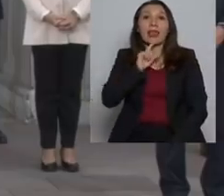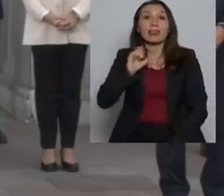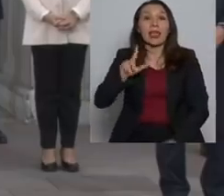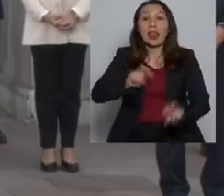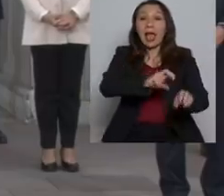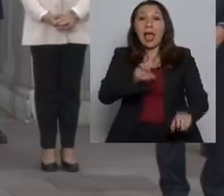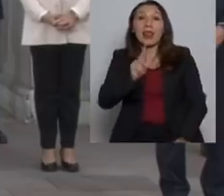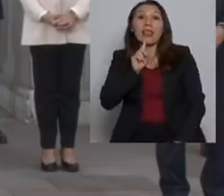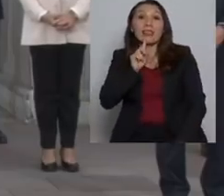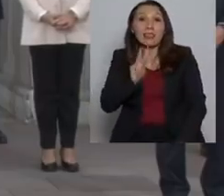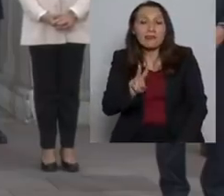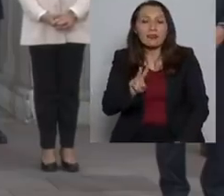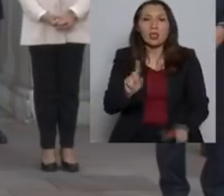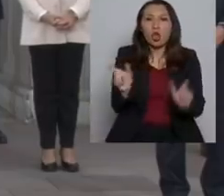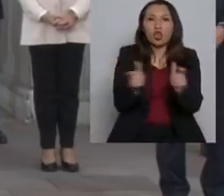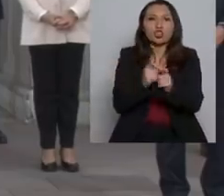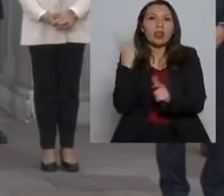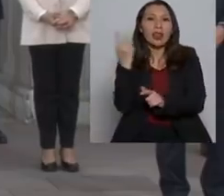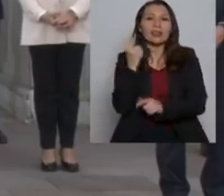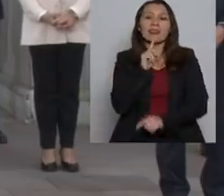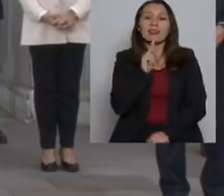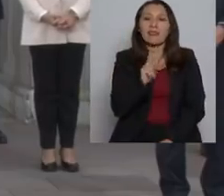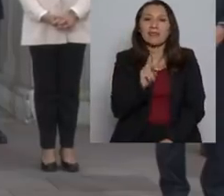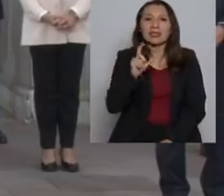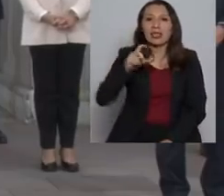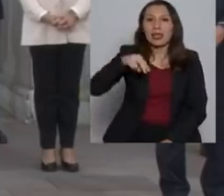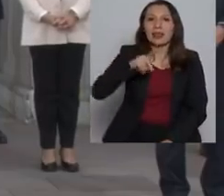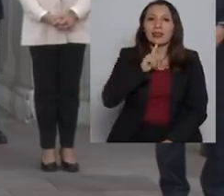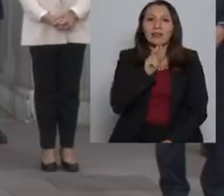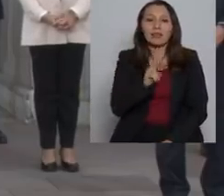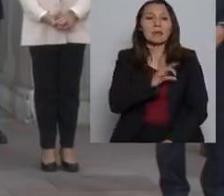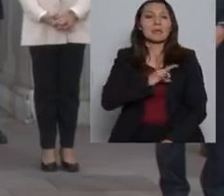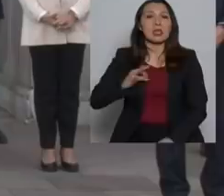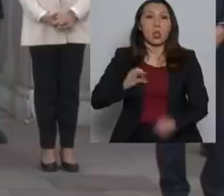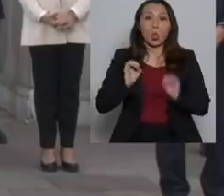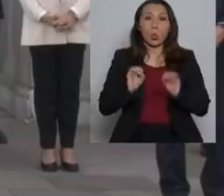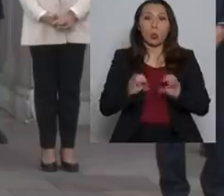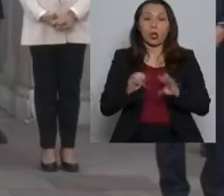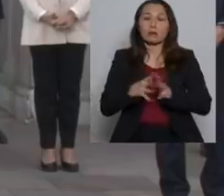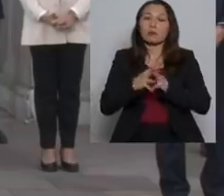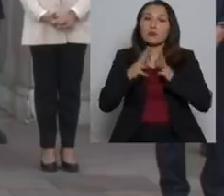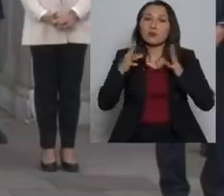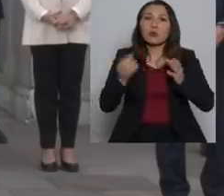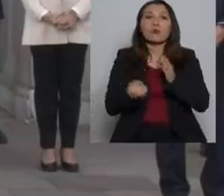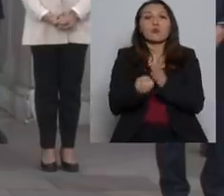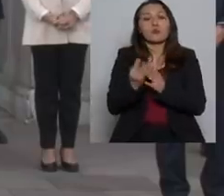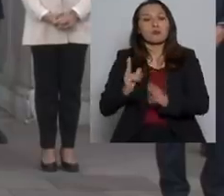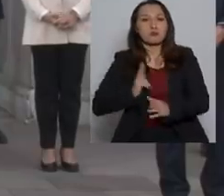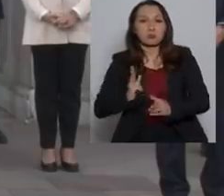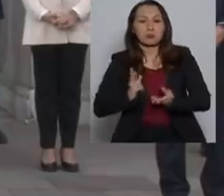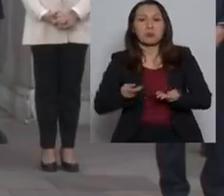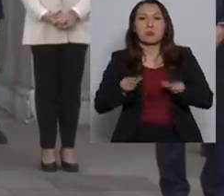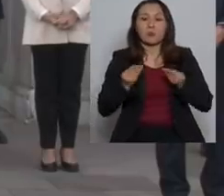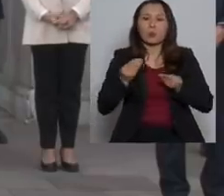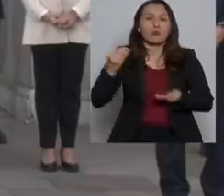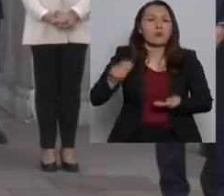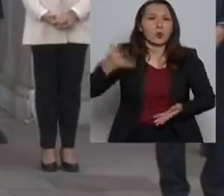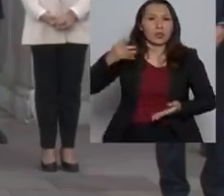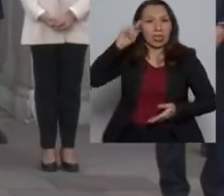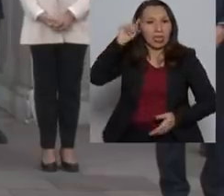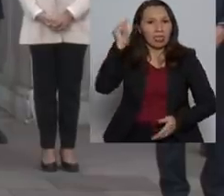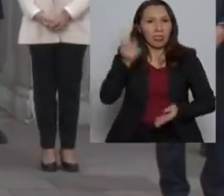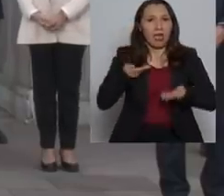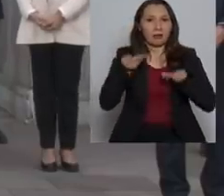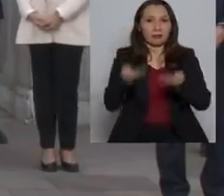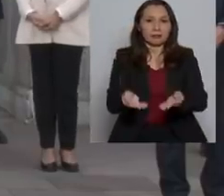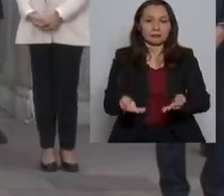canales de televisión, al Consejo Nacional de Televisión y al Ministerio de Educación por esta gran y noble y valiosa iniciativa.